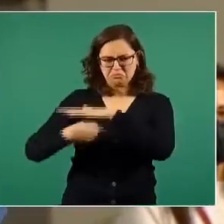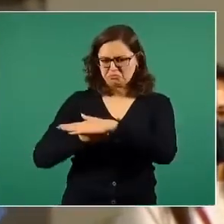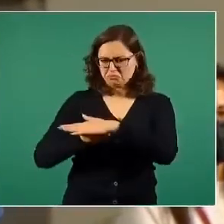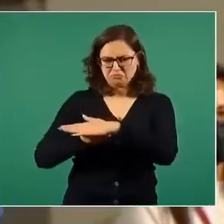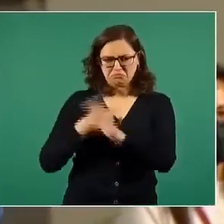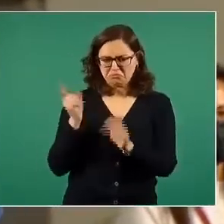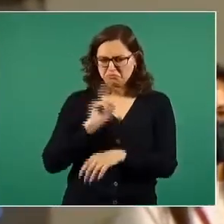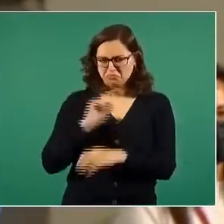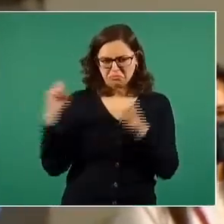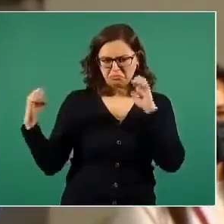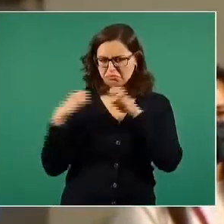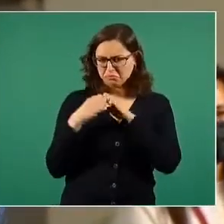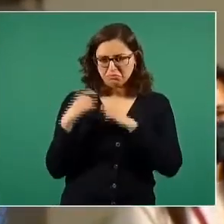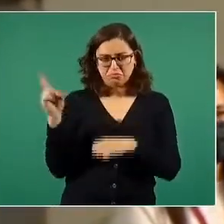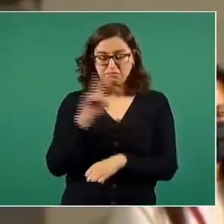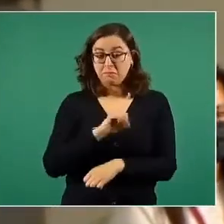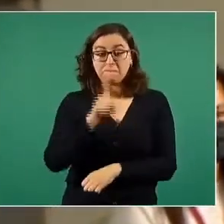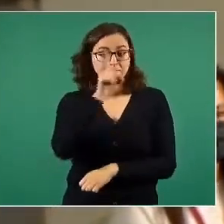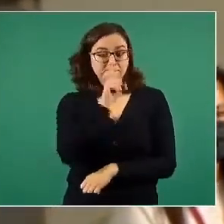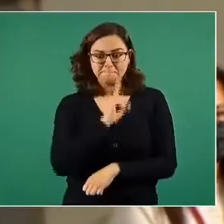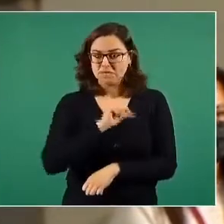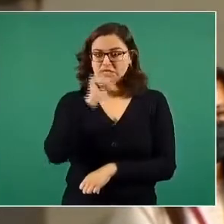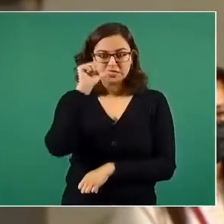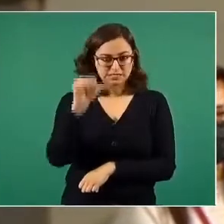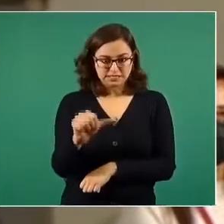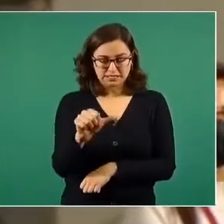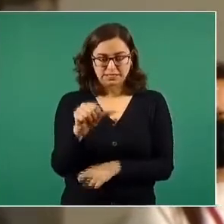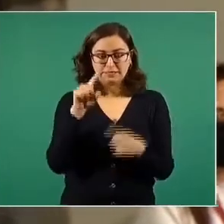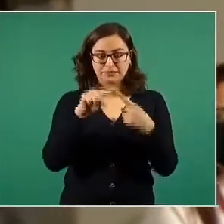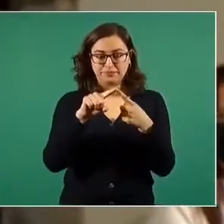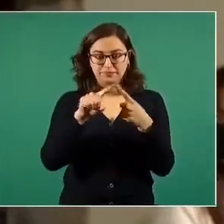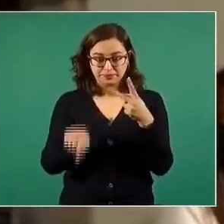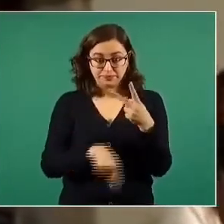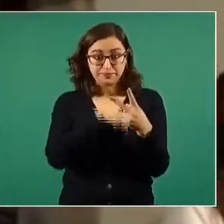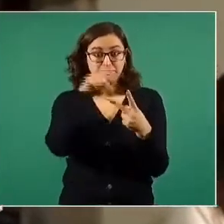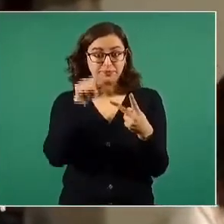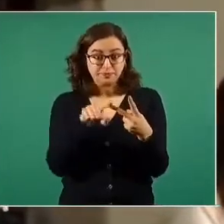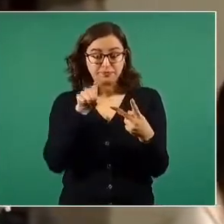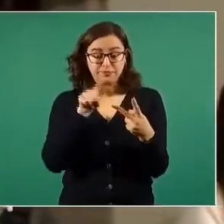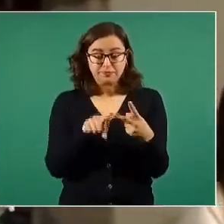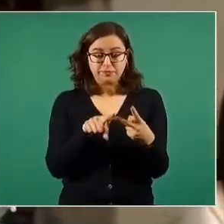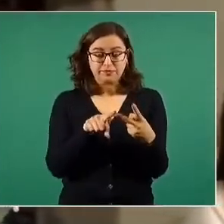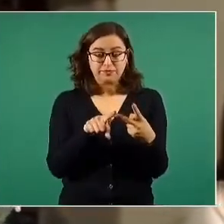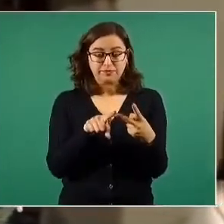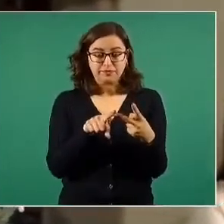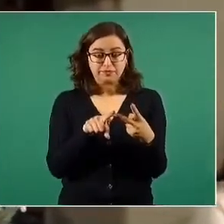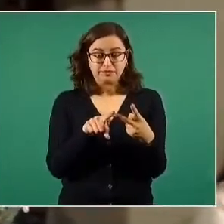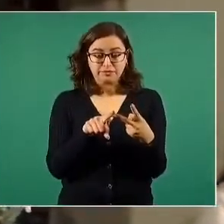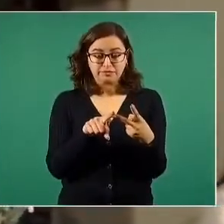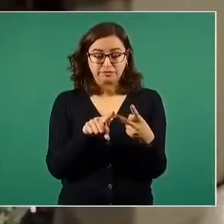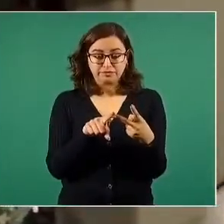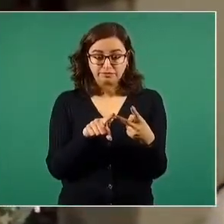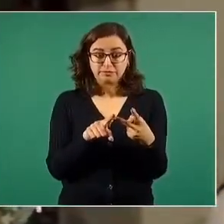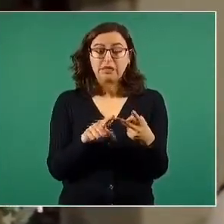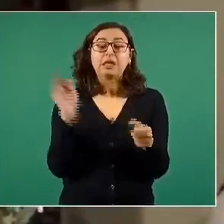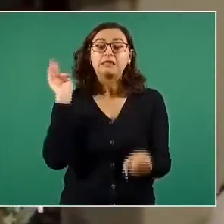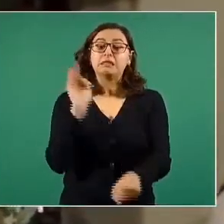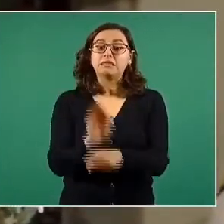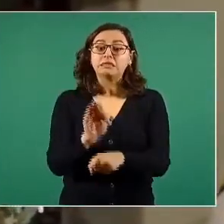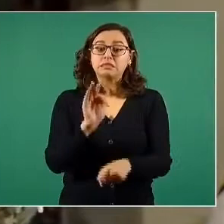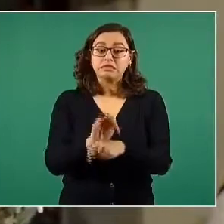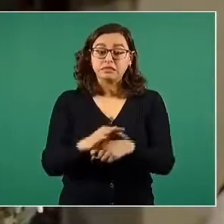mentiras, sin mentiras. Por otra parte, la defensa sin simulación